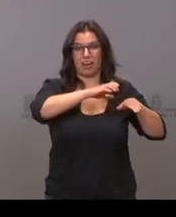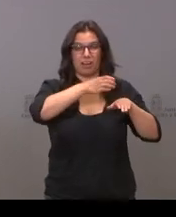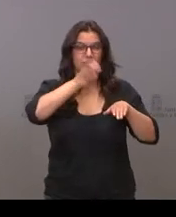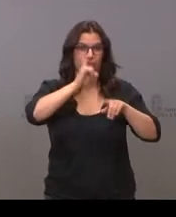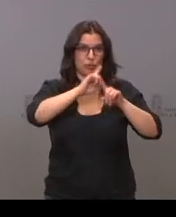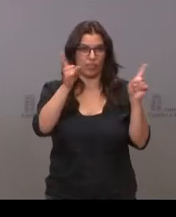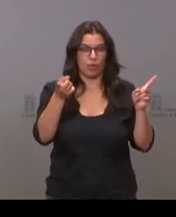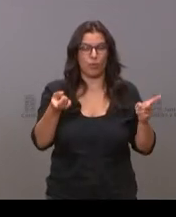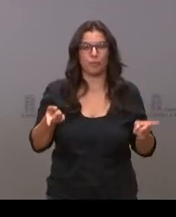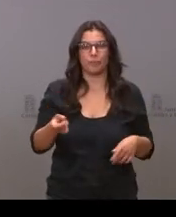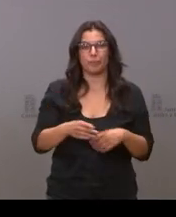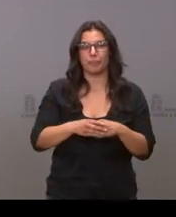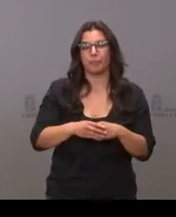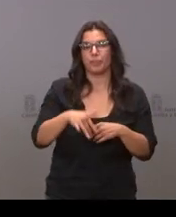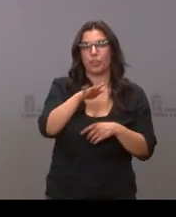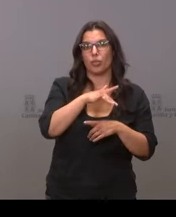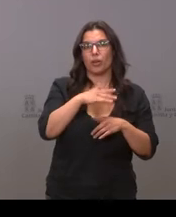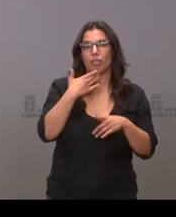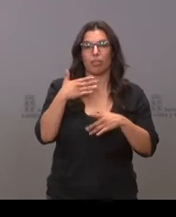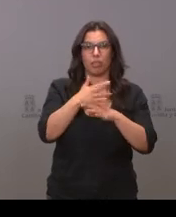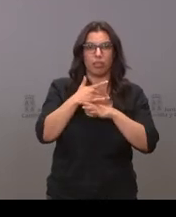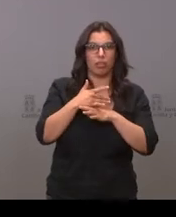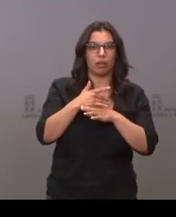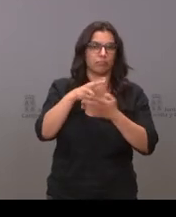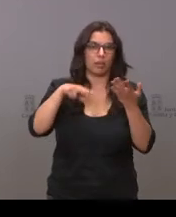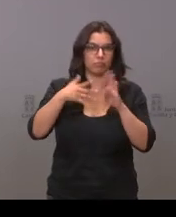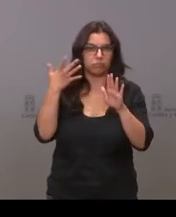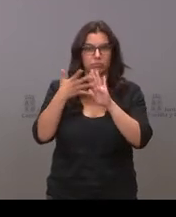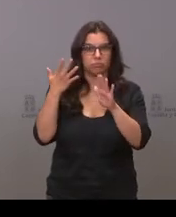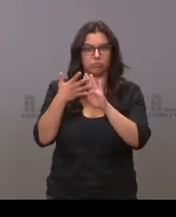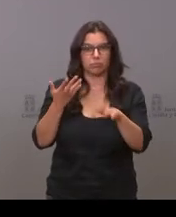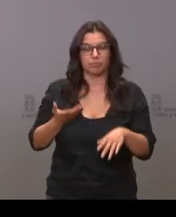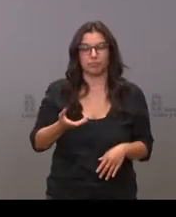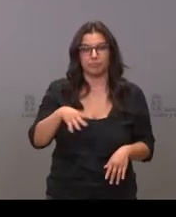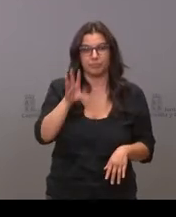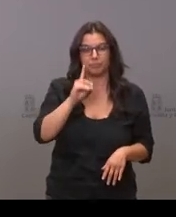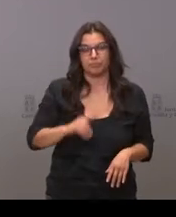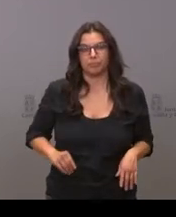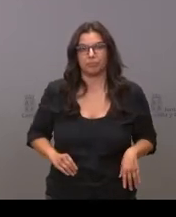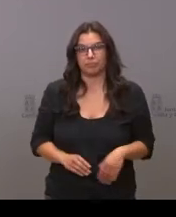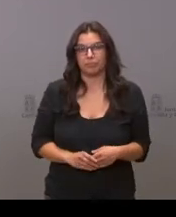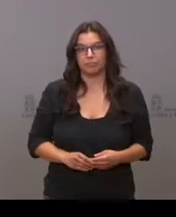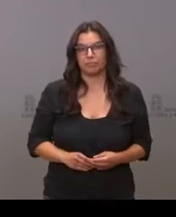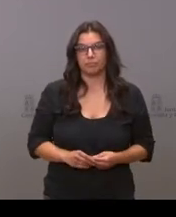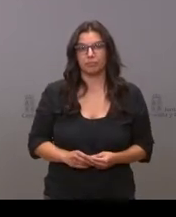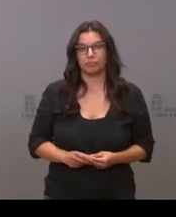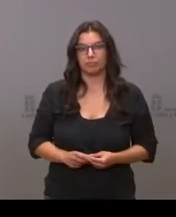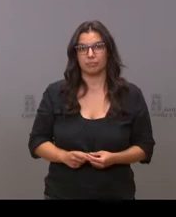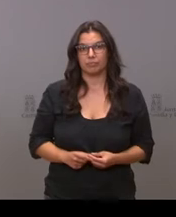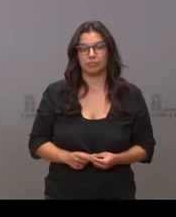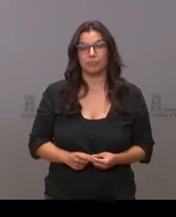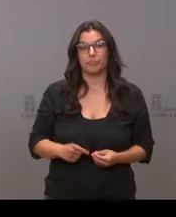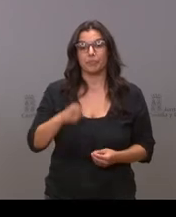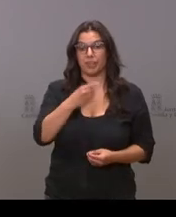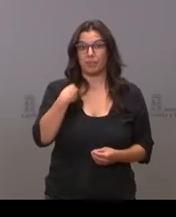zonas recreativas apertura a 50% de esa foro actividad permitida en mesas ocupación máxima de 6 personas esto es lo que